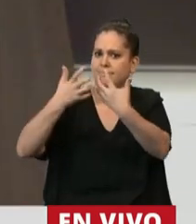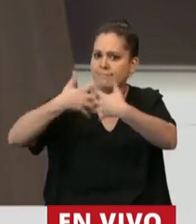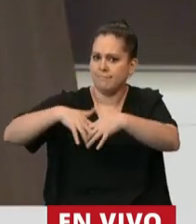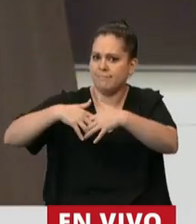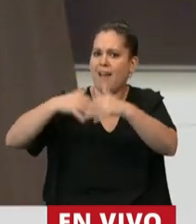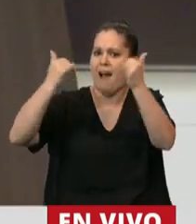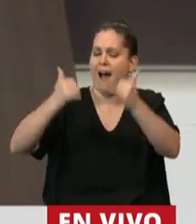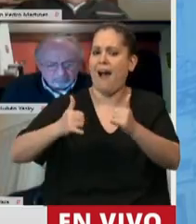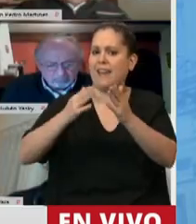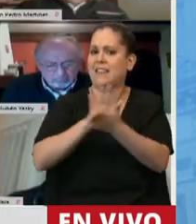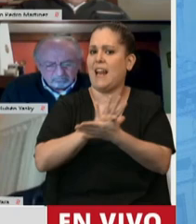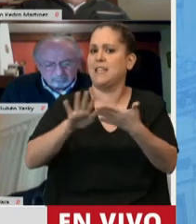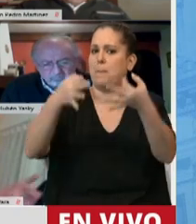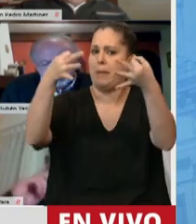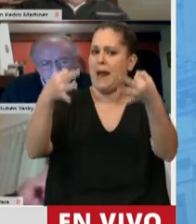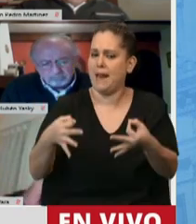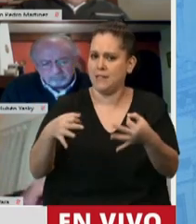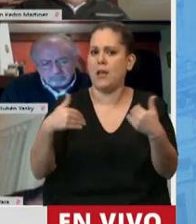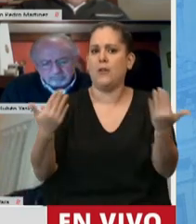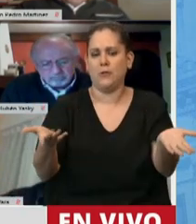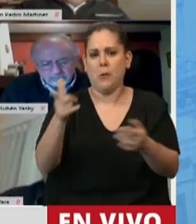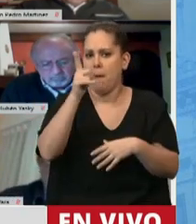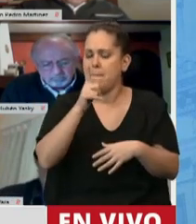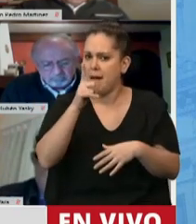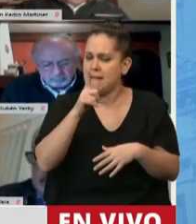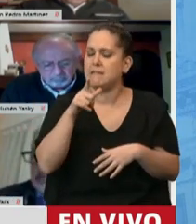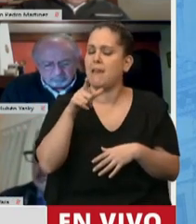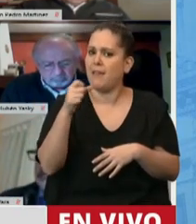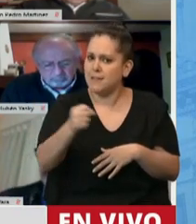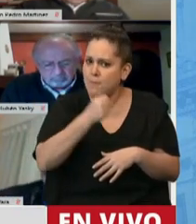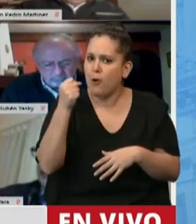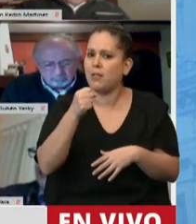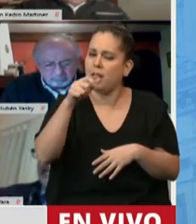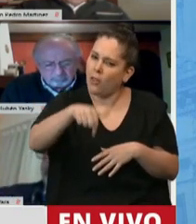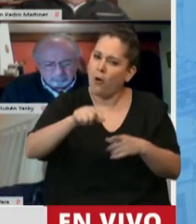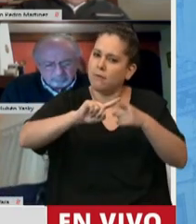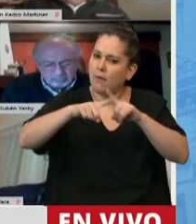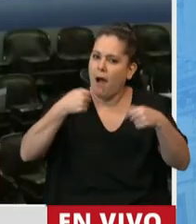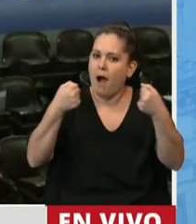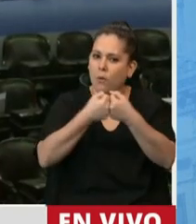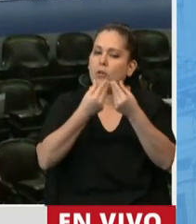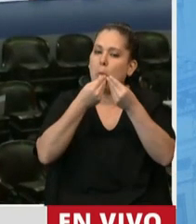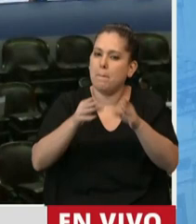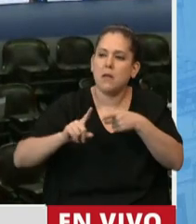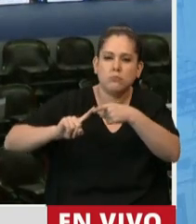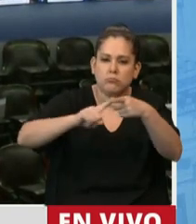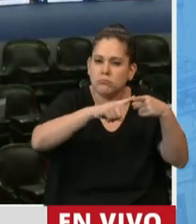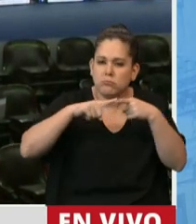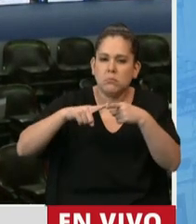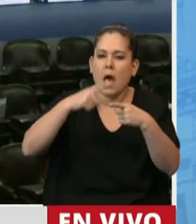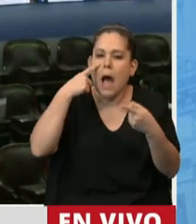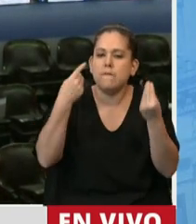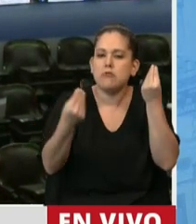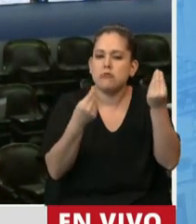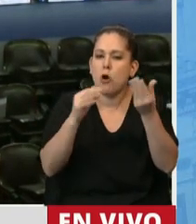y transparencia por eso me parece que en ese sentido es importante ponernos de acuerdo y empezar a discutir cómo podemos incorporar